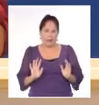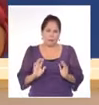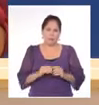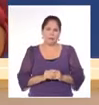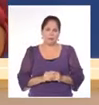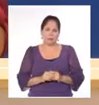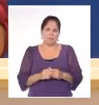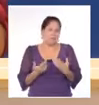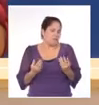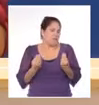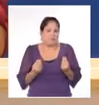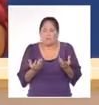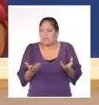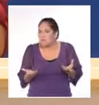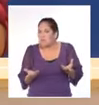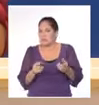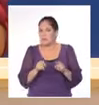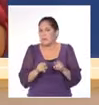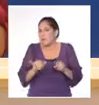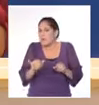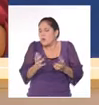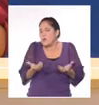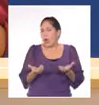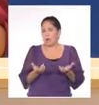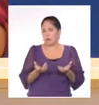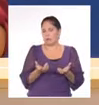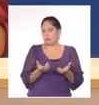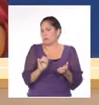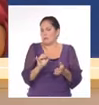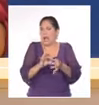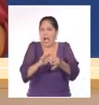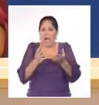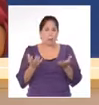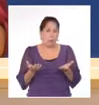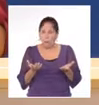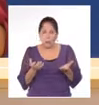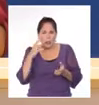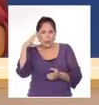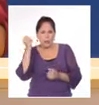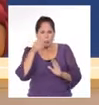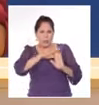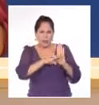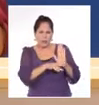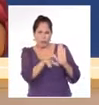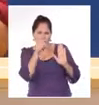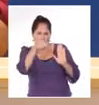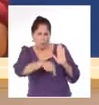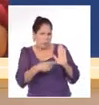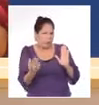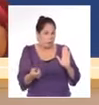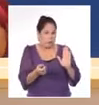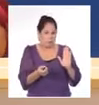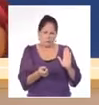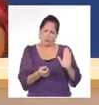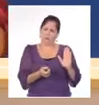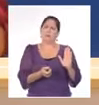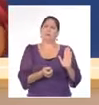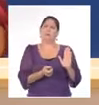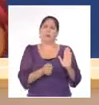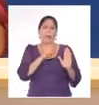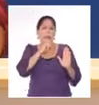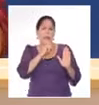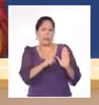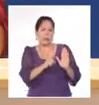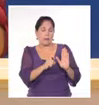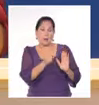una implicación muy grande en las medidas que se anuncian hoy. Va a ser muy difícil encontrar a